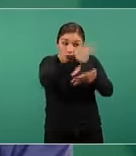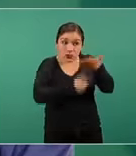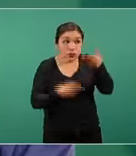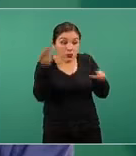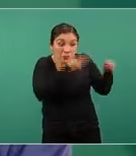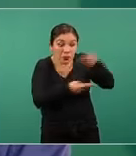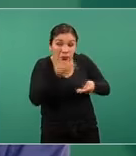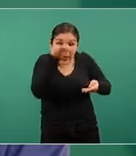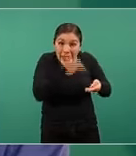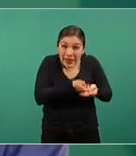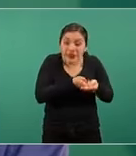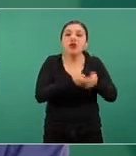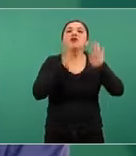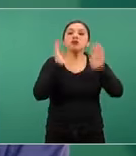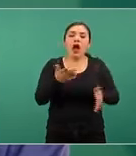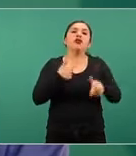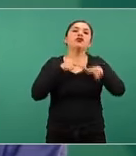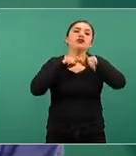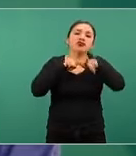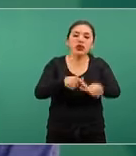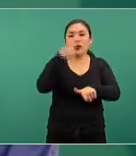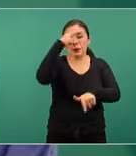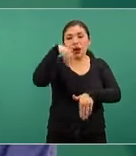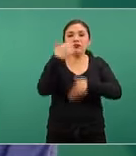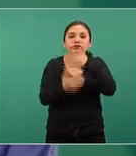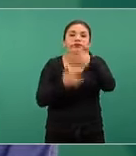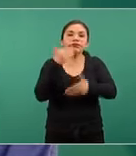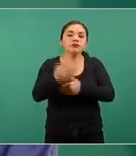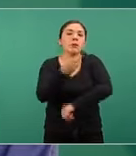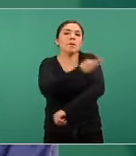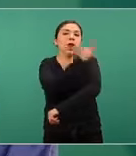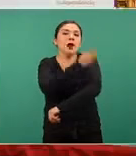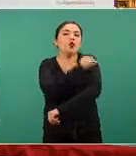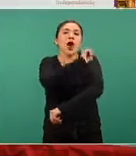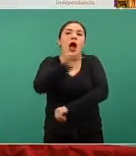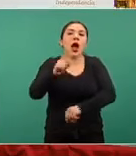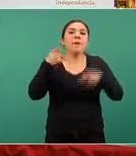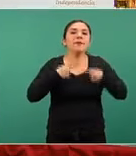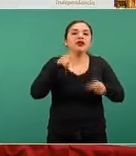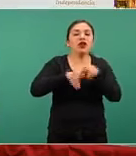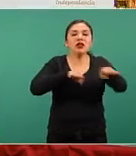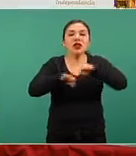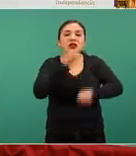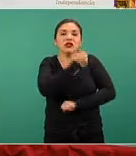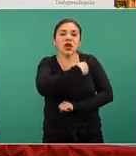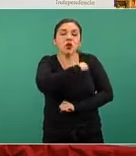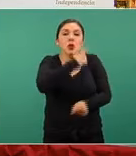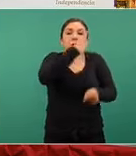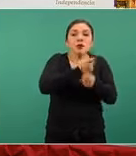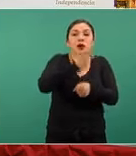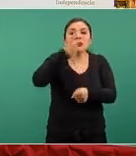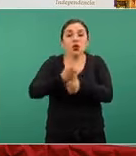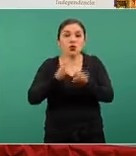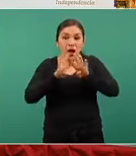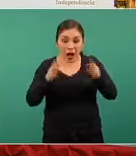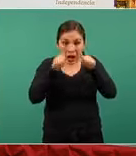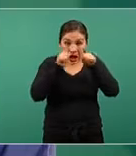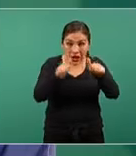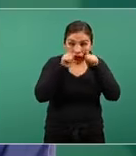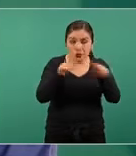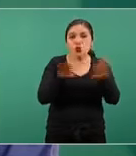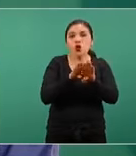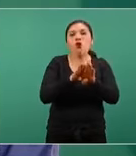censo estamos continuando la vacunación del personal de salud de primera y de segunda línea de acuerdo a definiciones